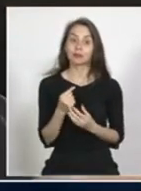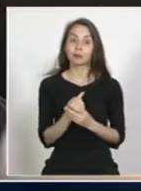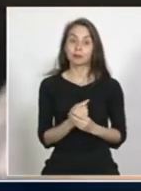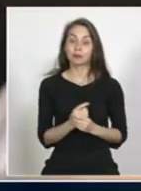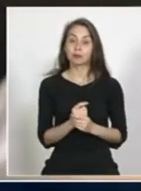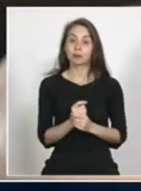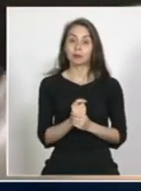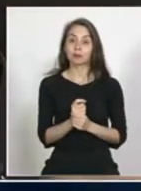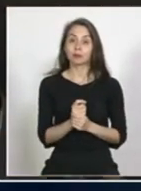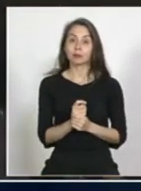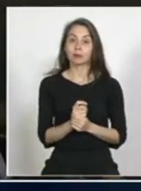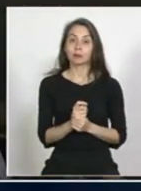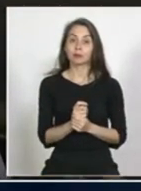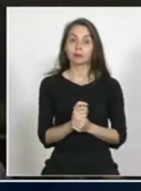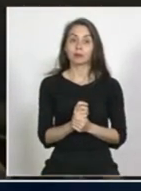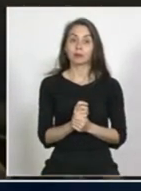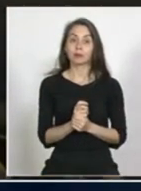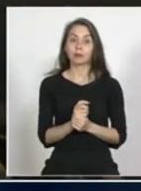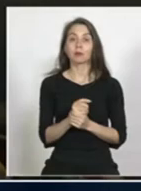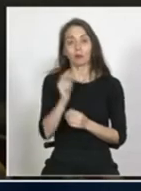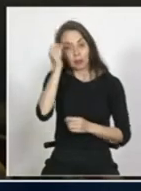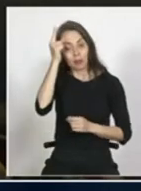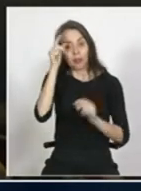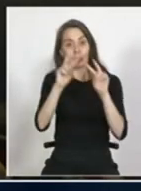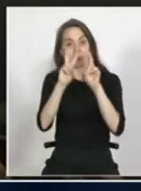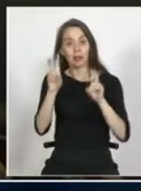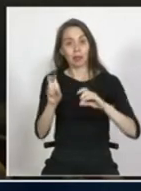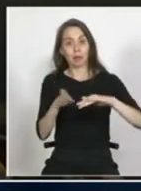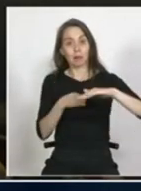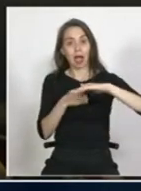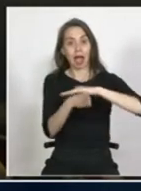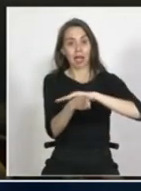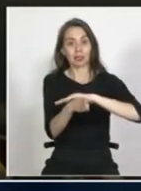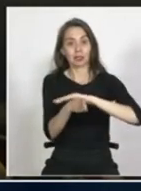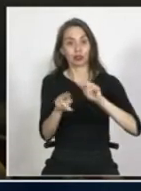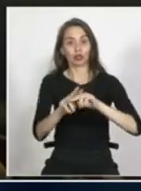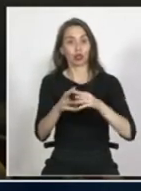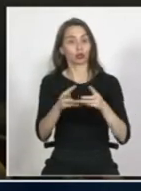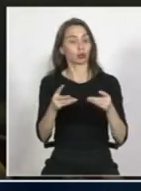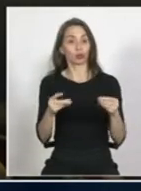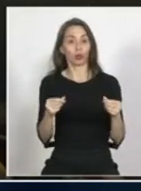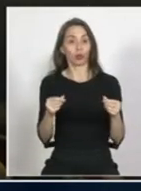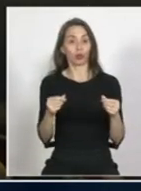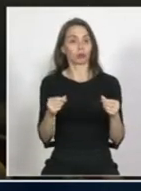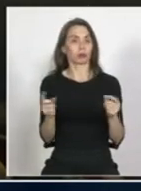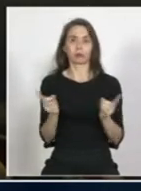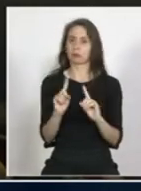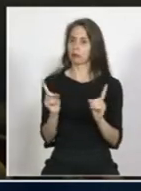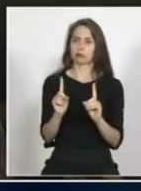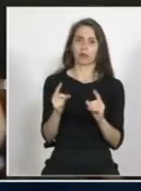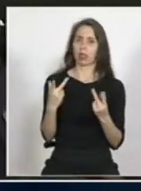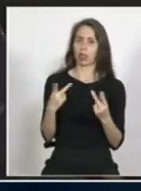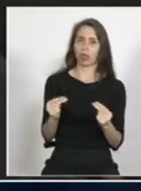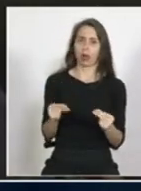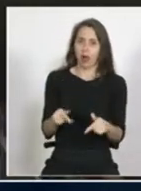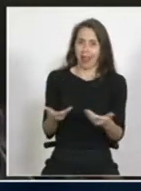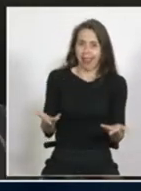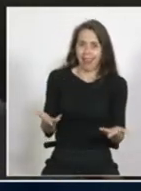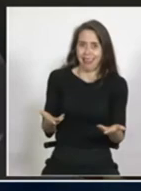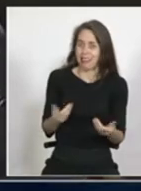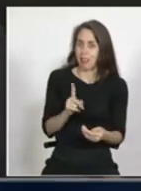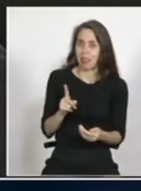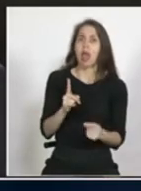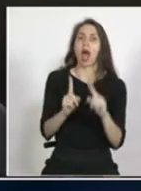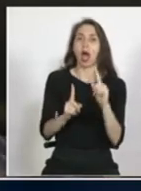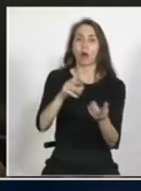el momento estamos entendiendo que el tema del acceso lo tenemos solucionado. Creo que no tenemos solucionado el tema del acceso porque hay ciertas comunas